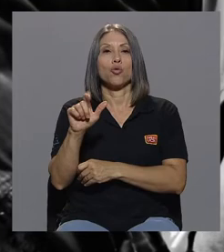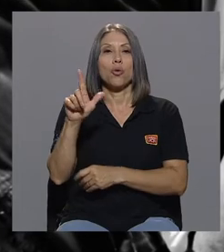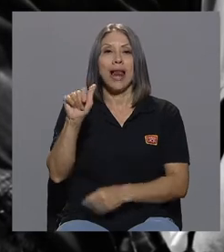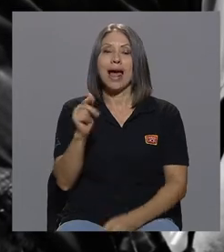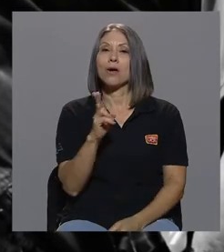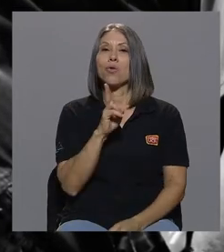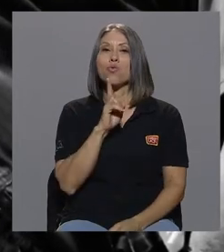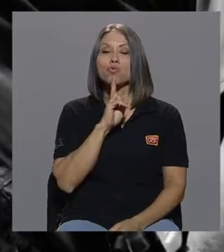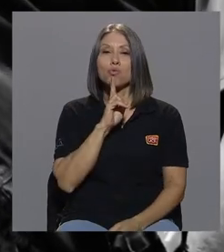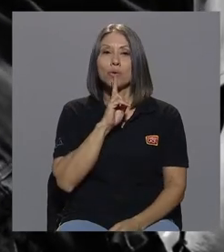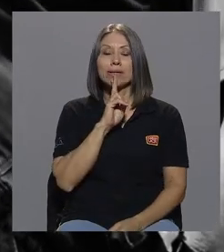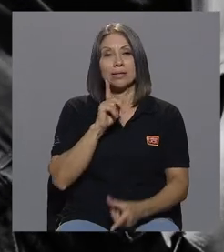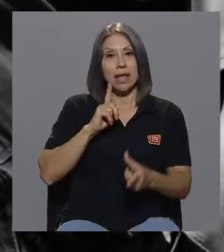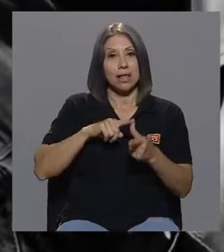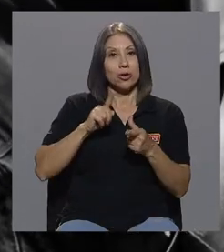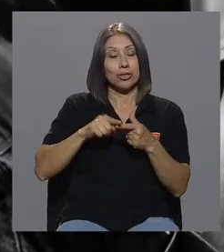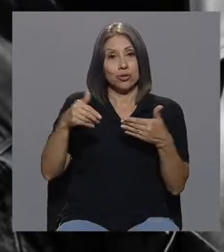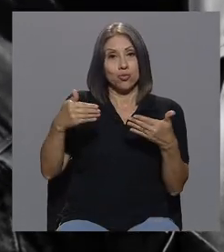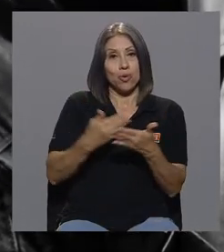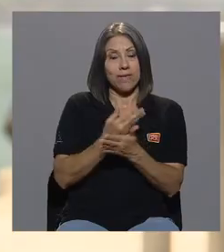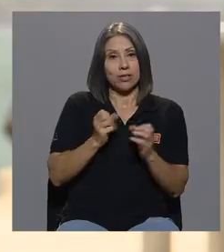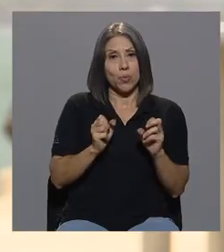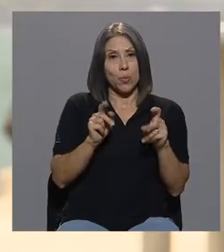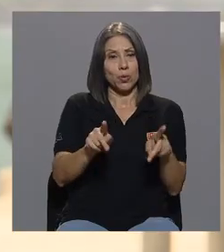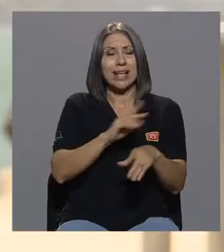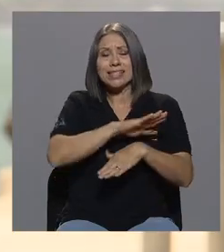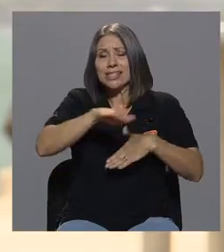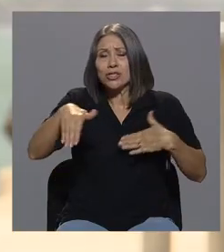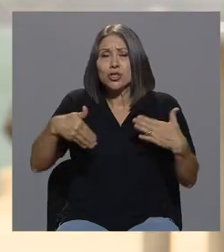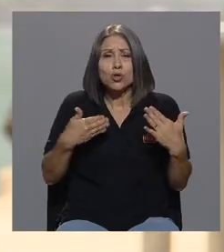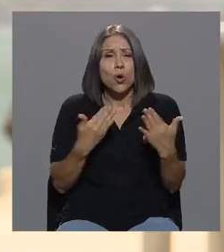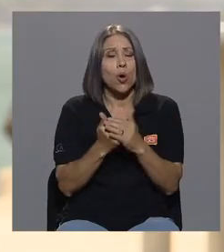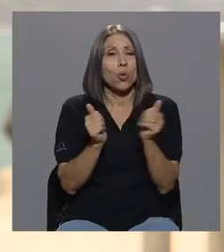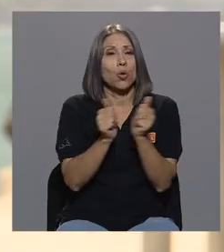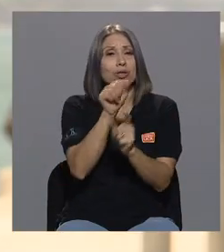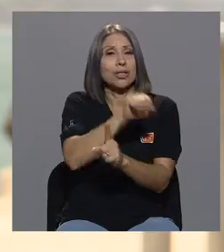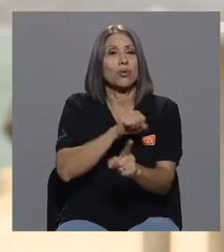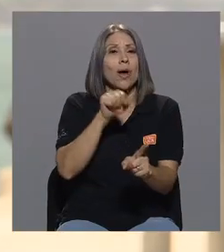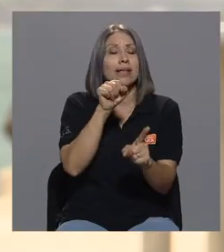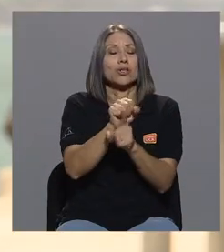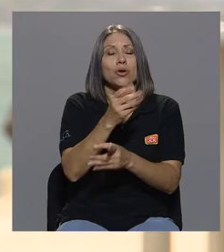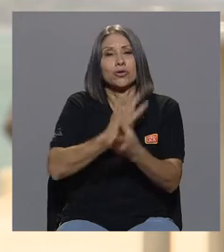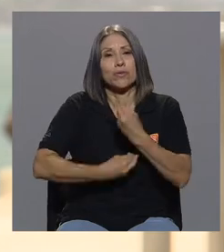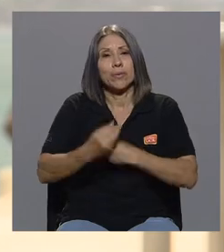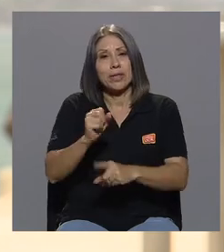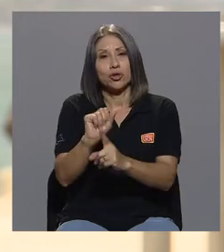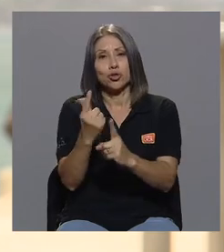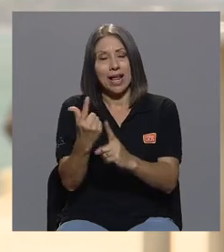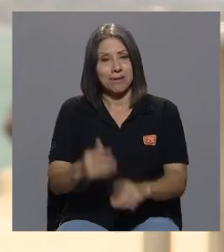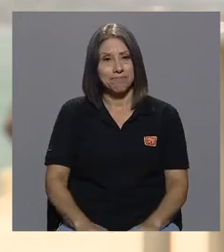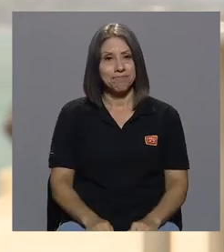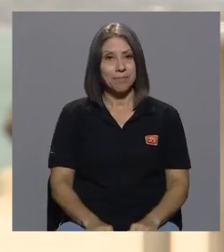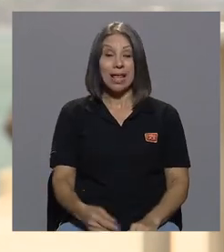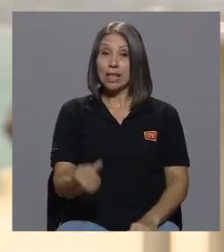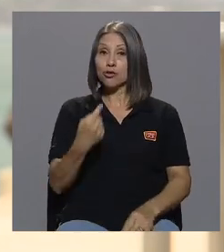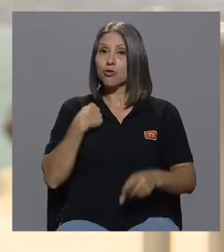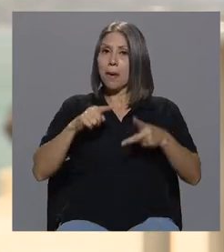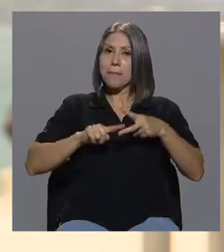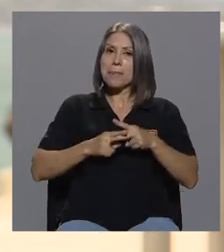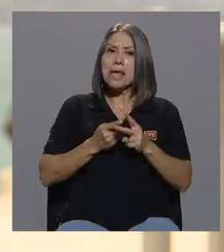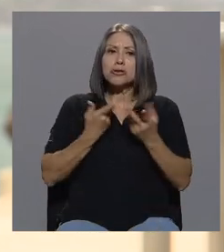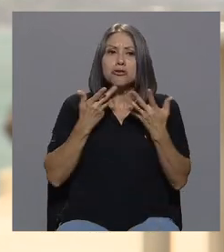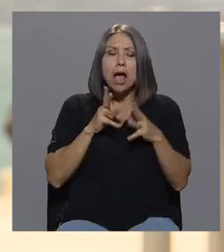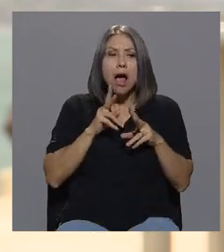todo precisamente en relación a situaciones de sufrimiento social entonces yo me empiezo a involucrar y empiezo